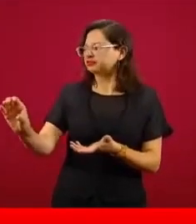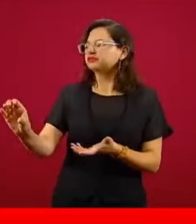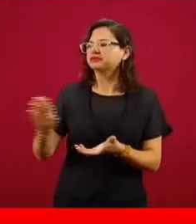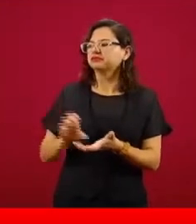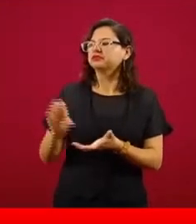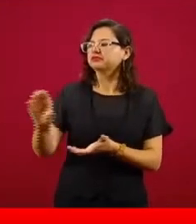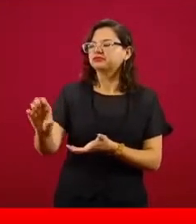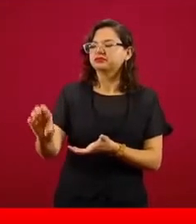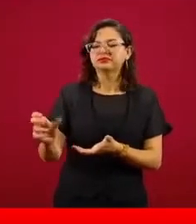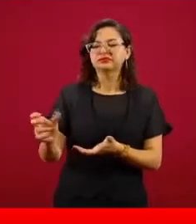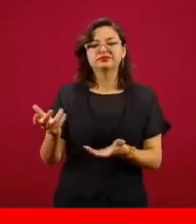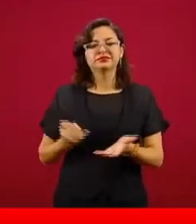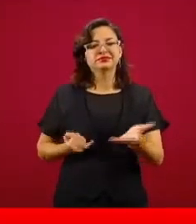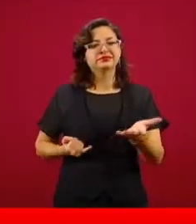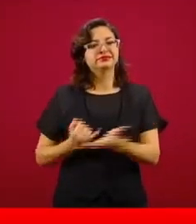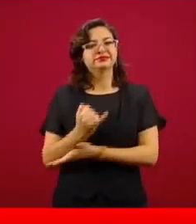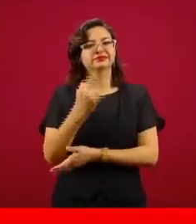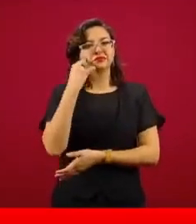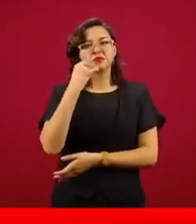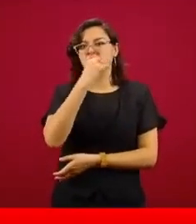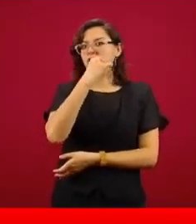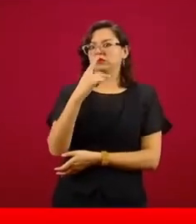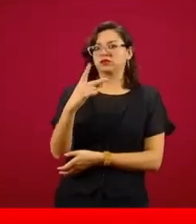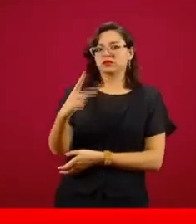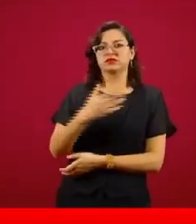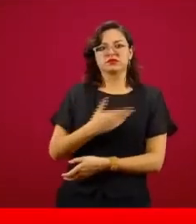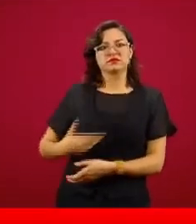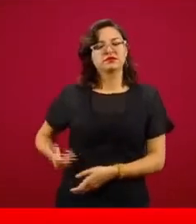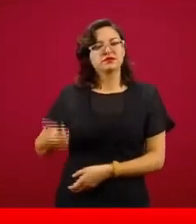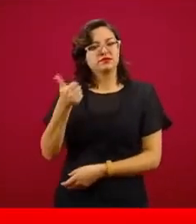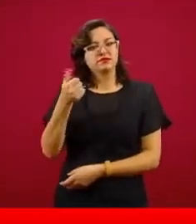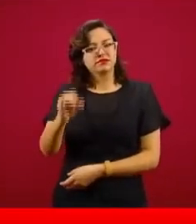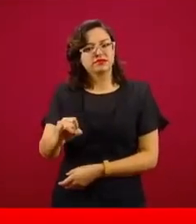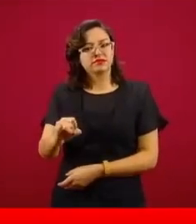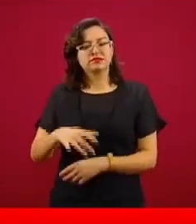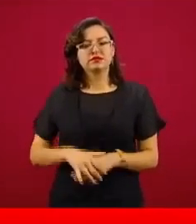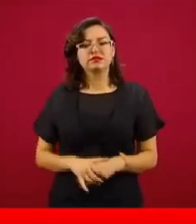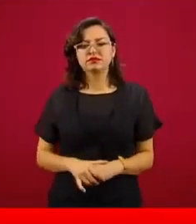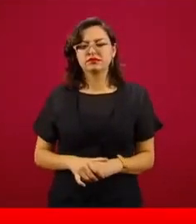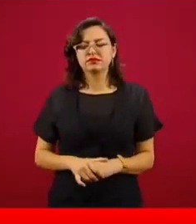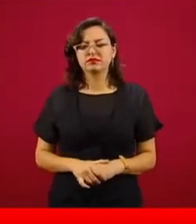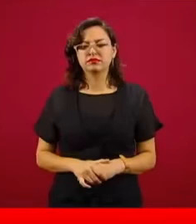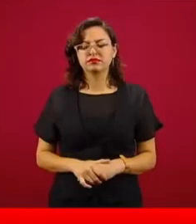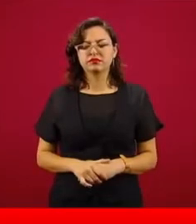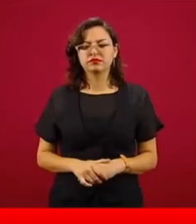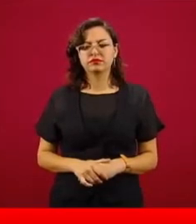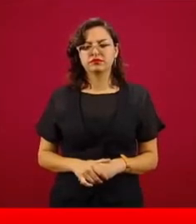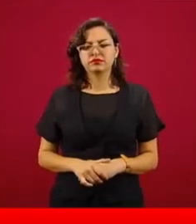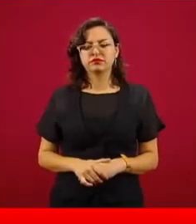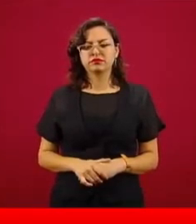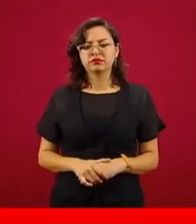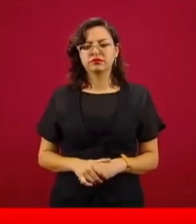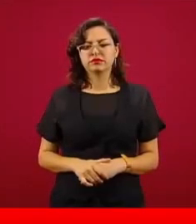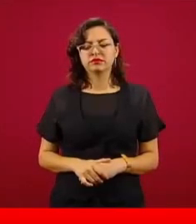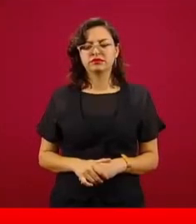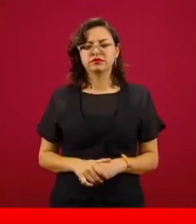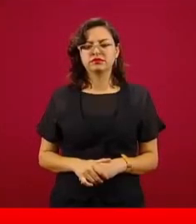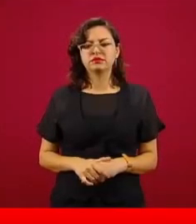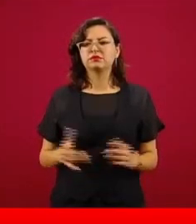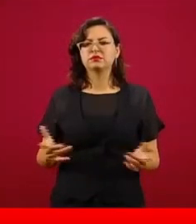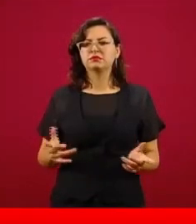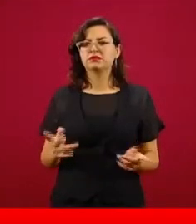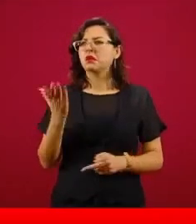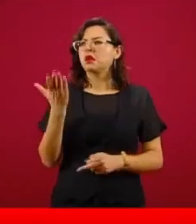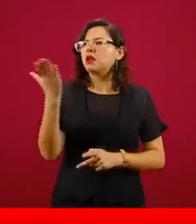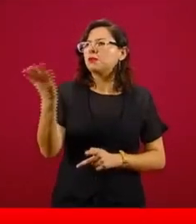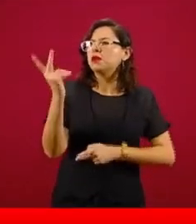otra, endeudaba al